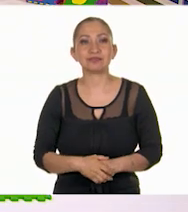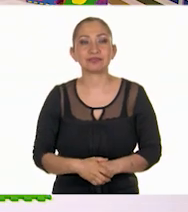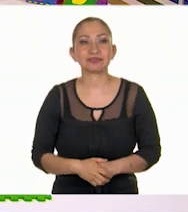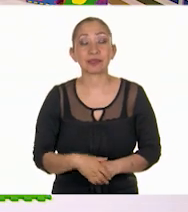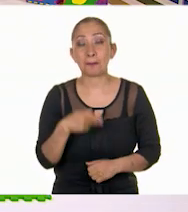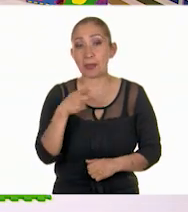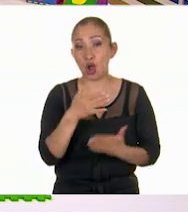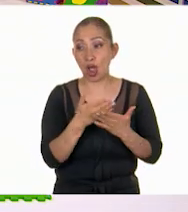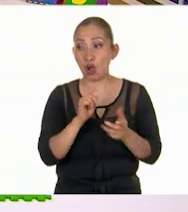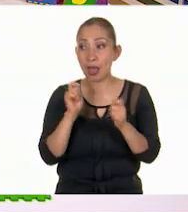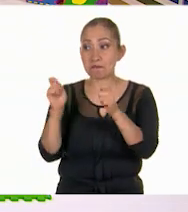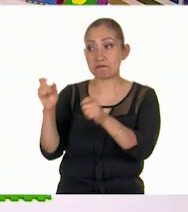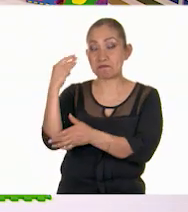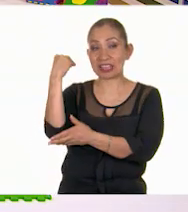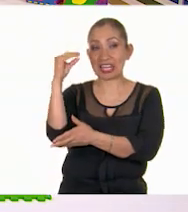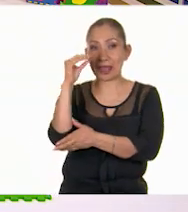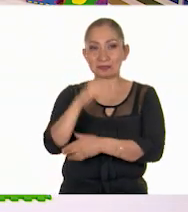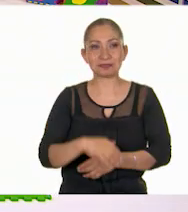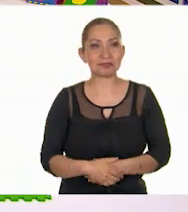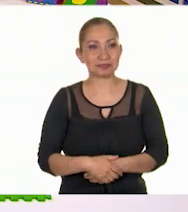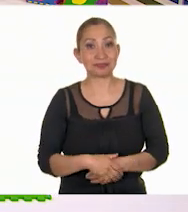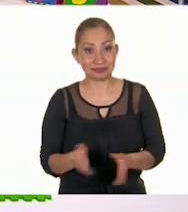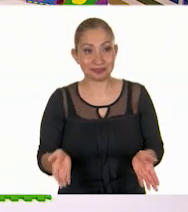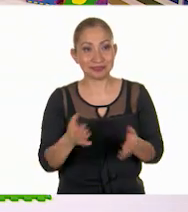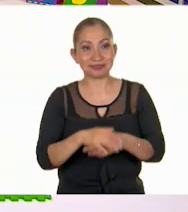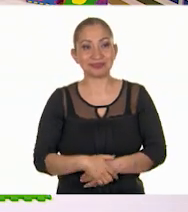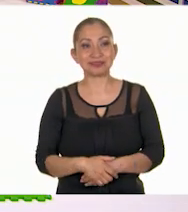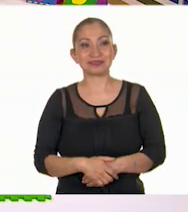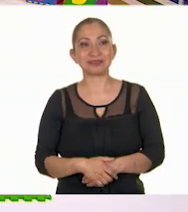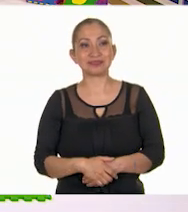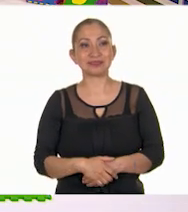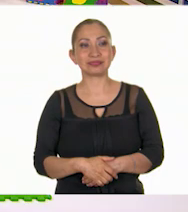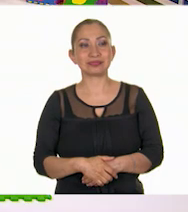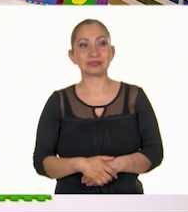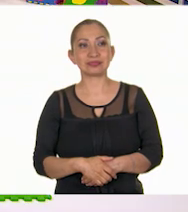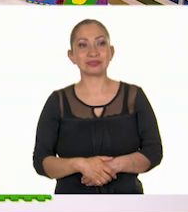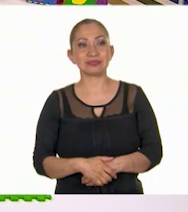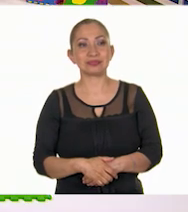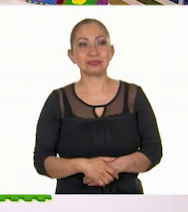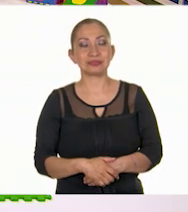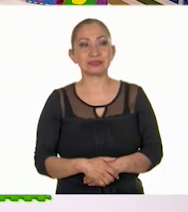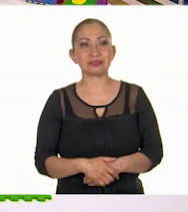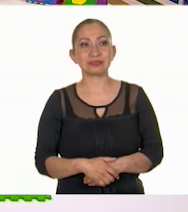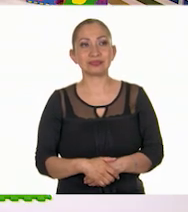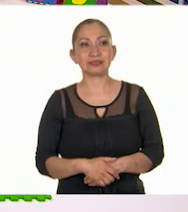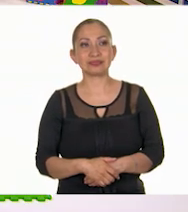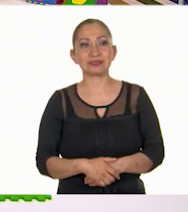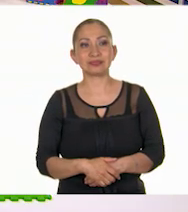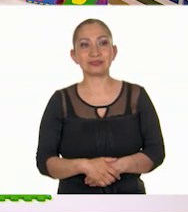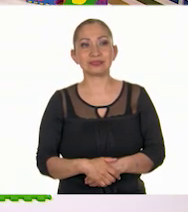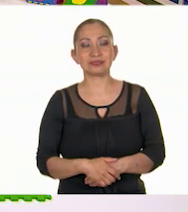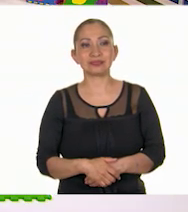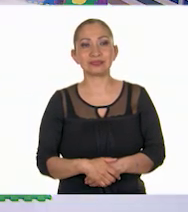Pero ahora es tu turno, Tina. Vamos a lanzar el dedo. A ver. ¡Tres!